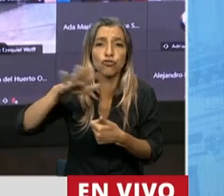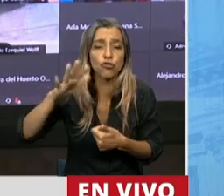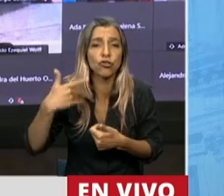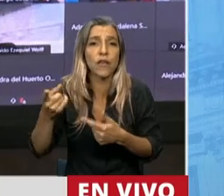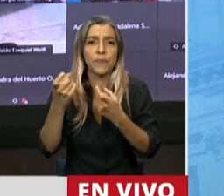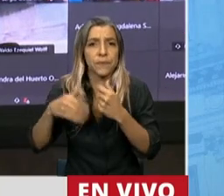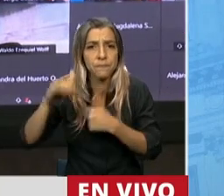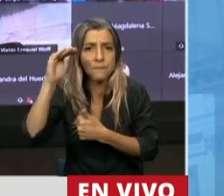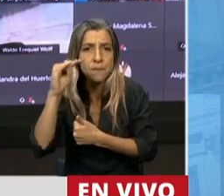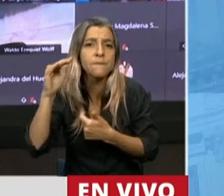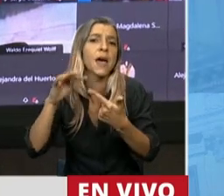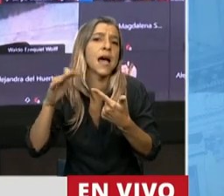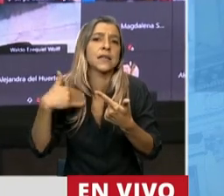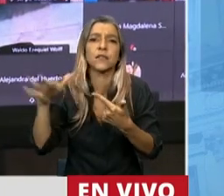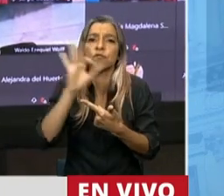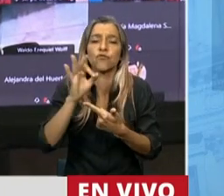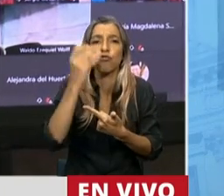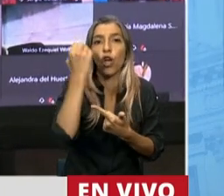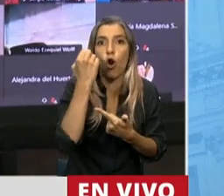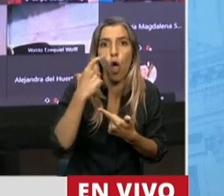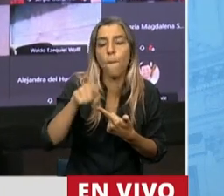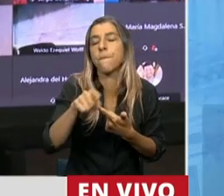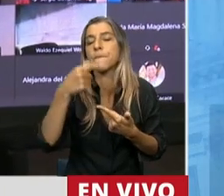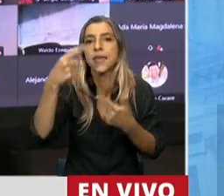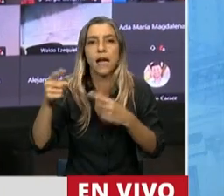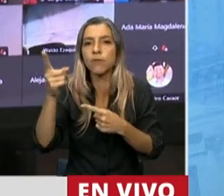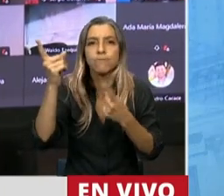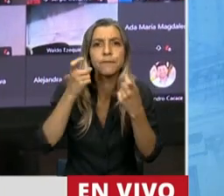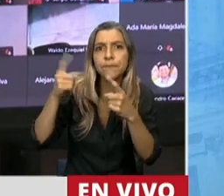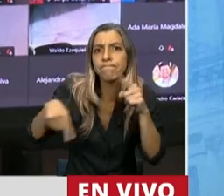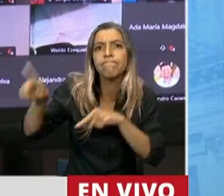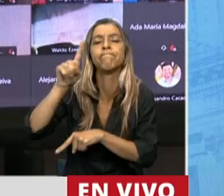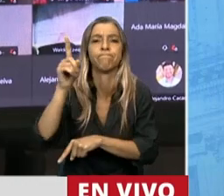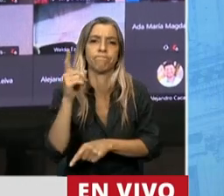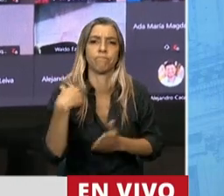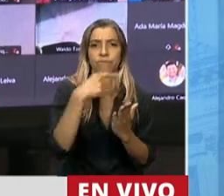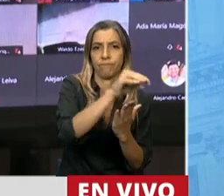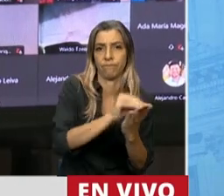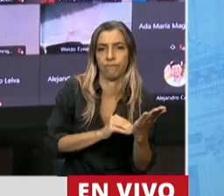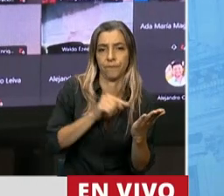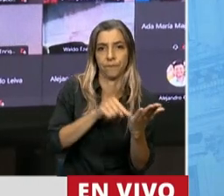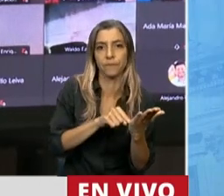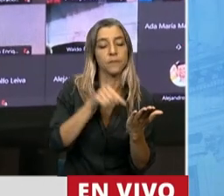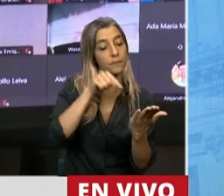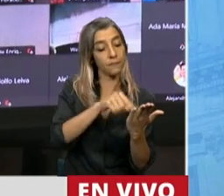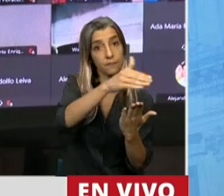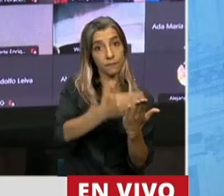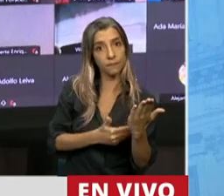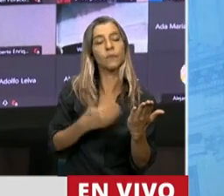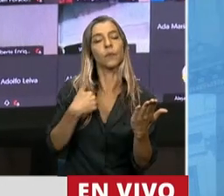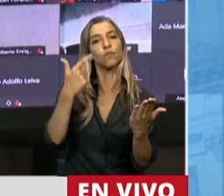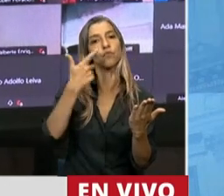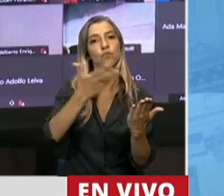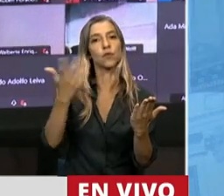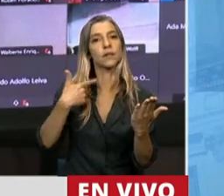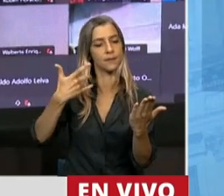educativas, y que apuntan específicamente a ver la integralidad de nuestros pibes.